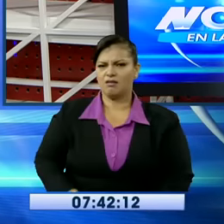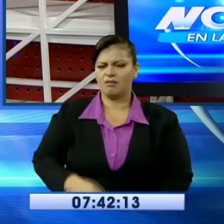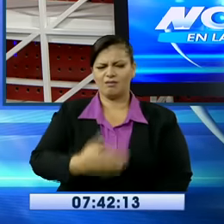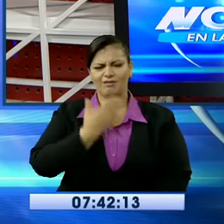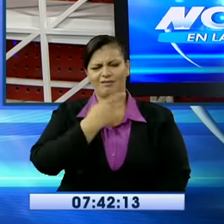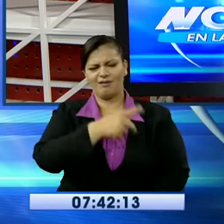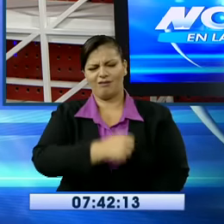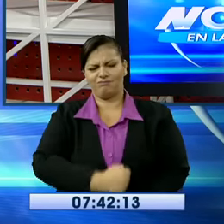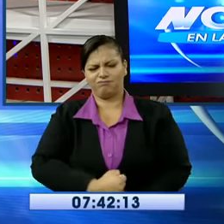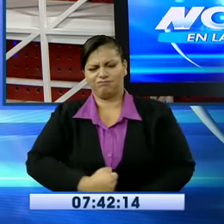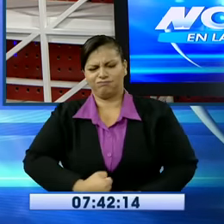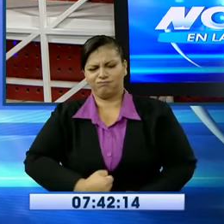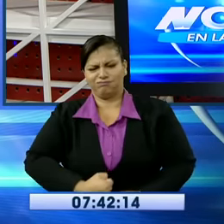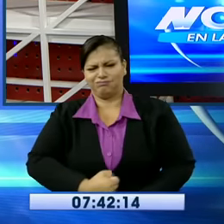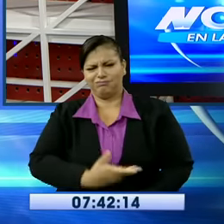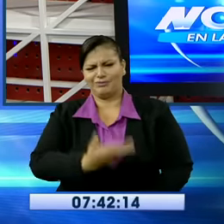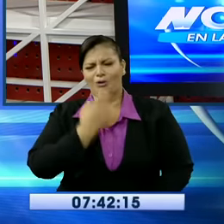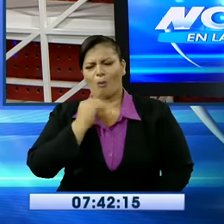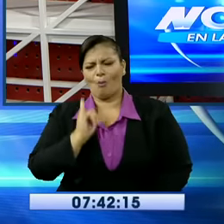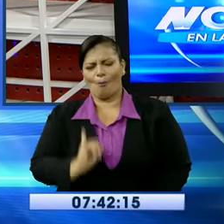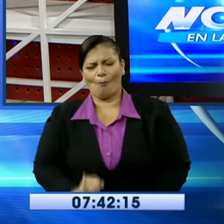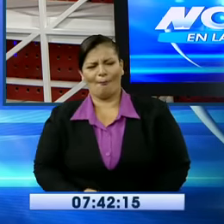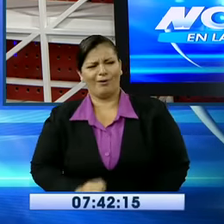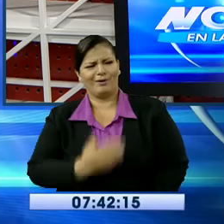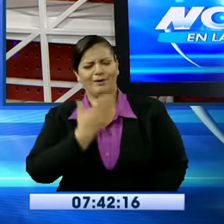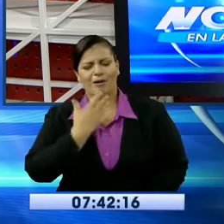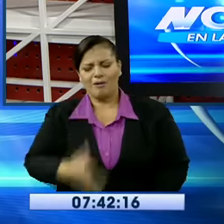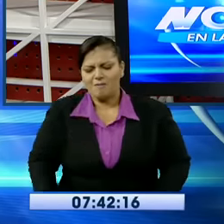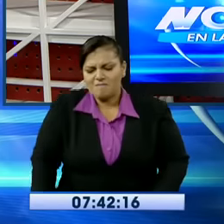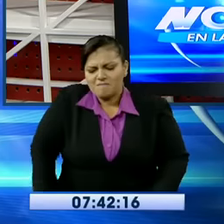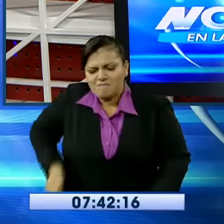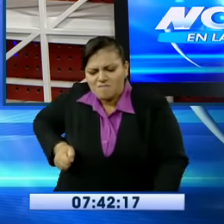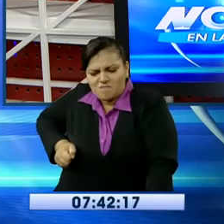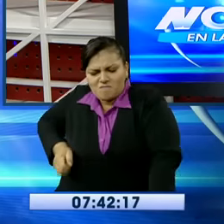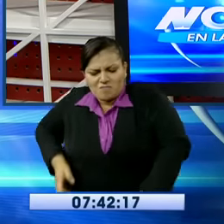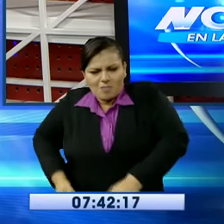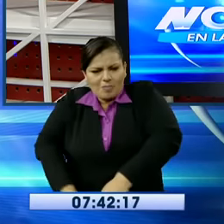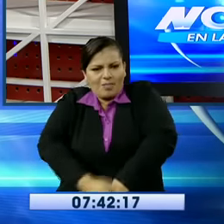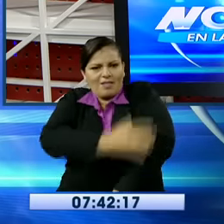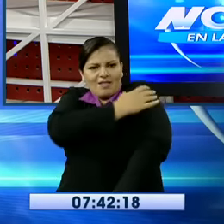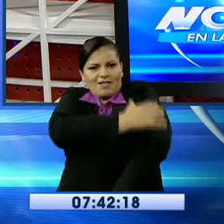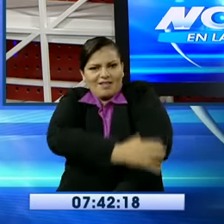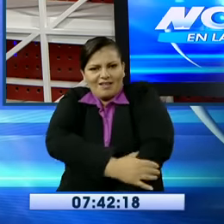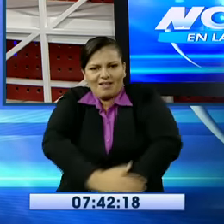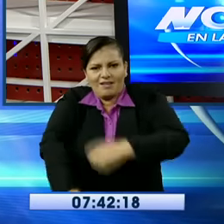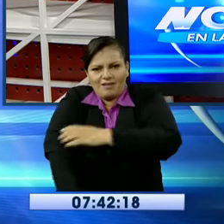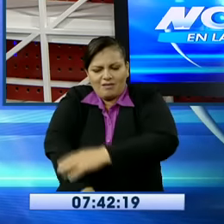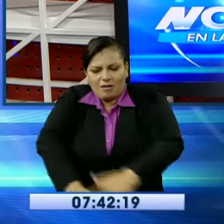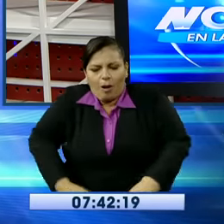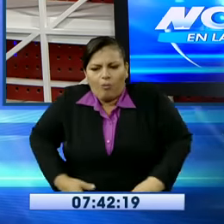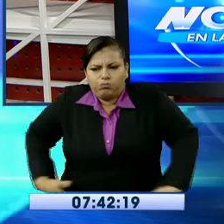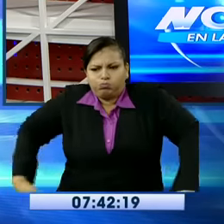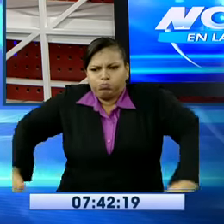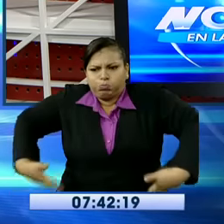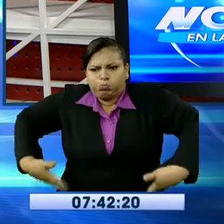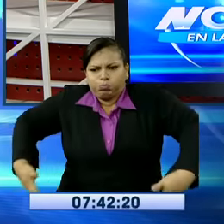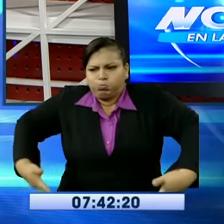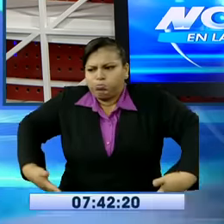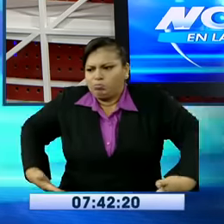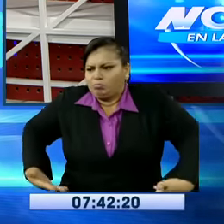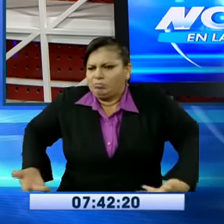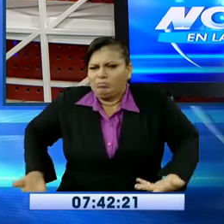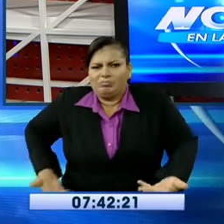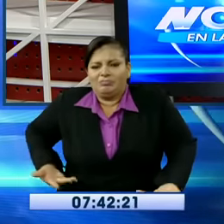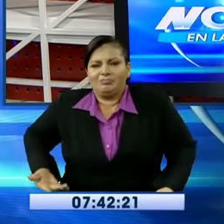a ver cómo lo rellenamos con unas almohaditas por ahí. Con el camarógrafo, métese al camarógrafo y lo metes ahí bajo el agua. Y proteges el